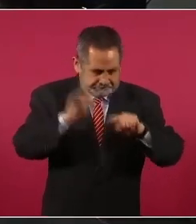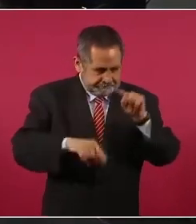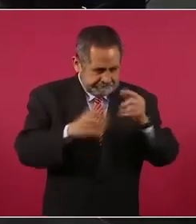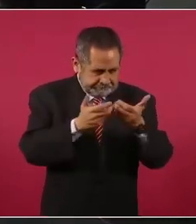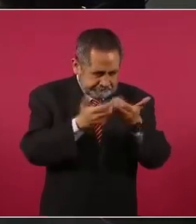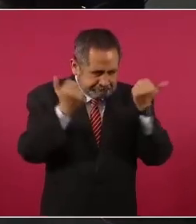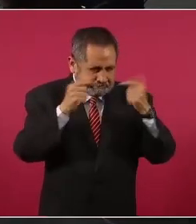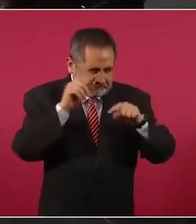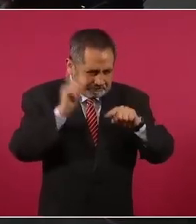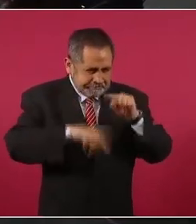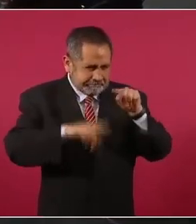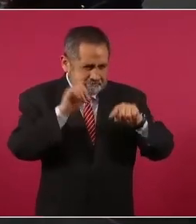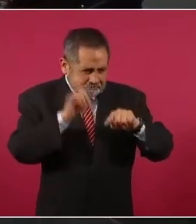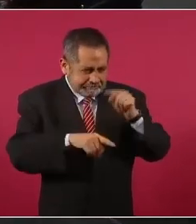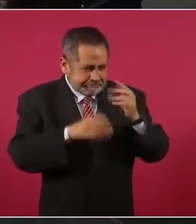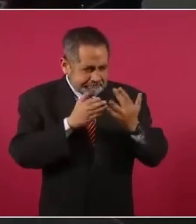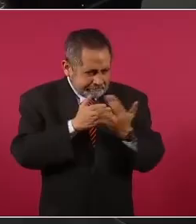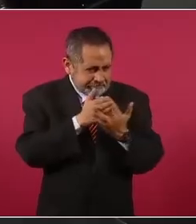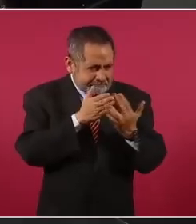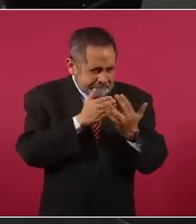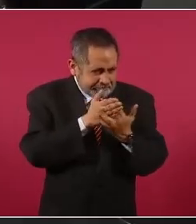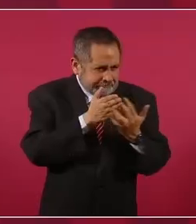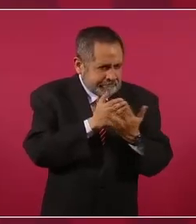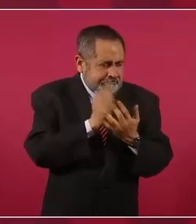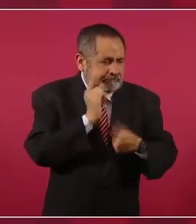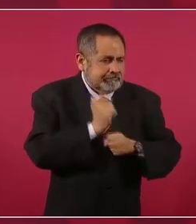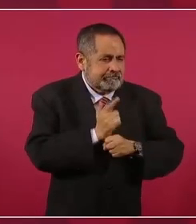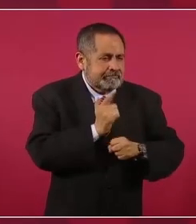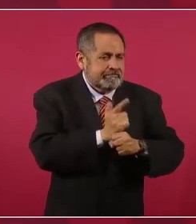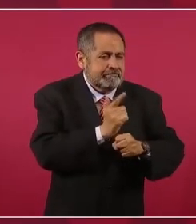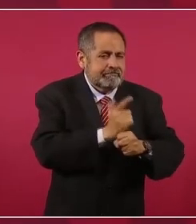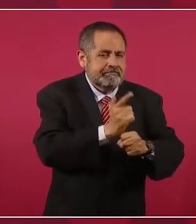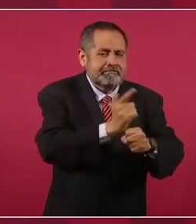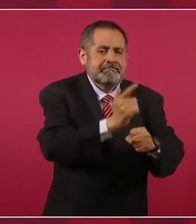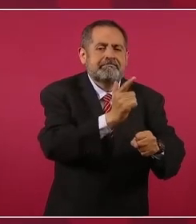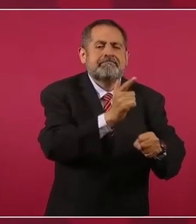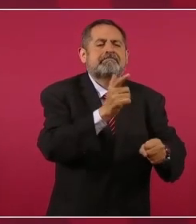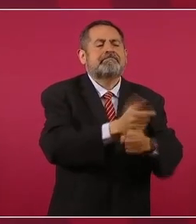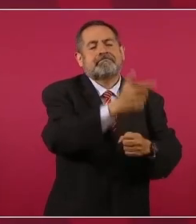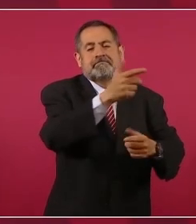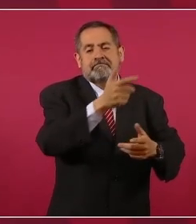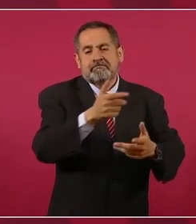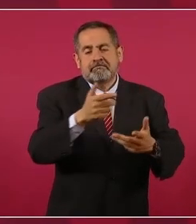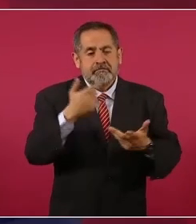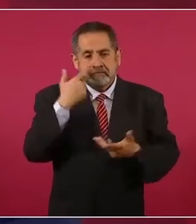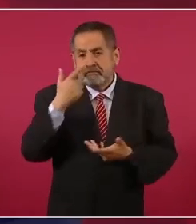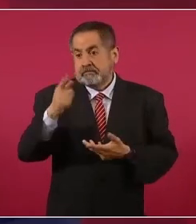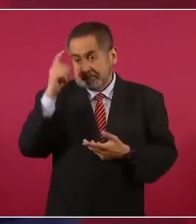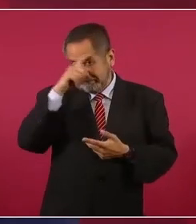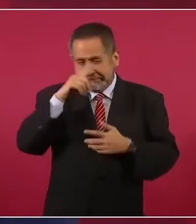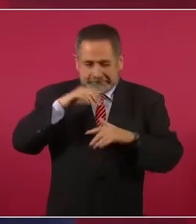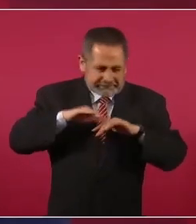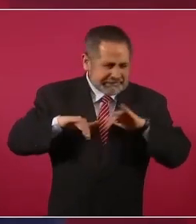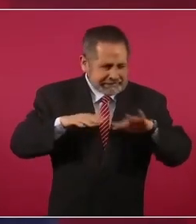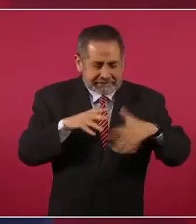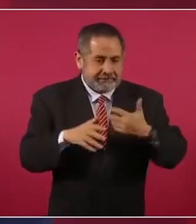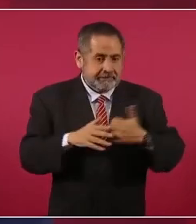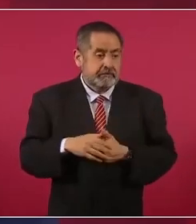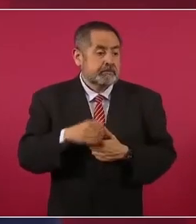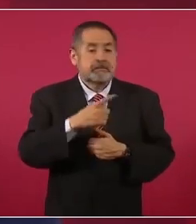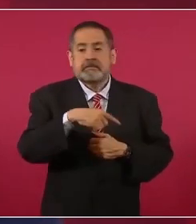lo que sucedió realmente, los